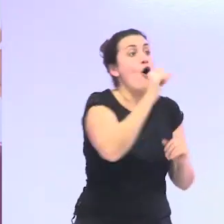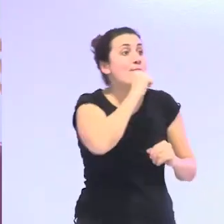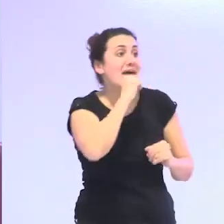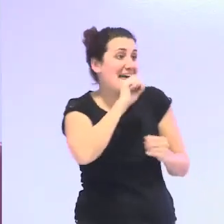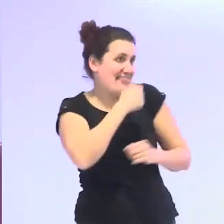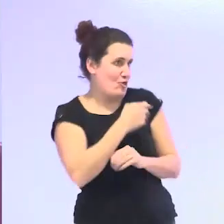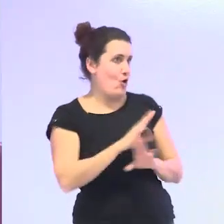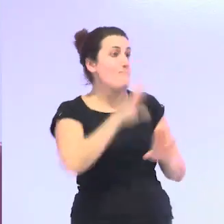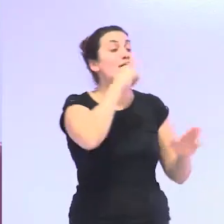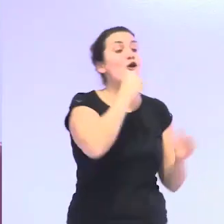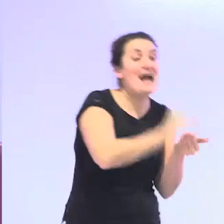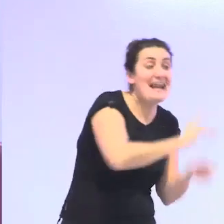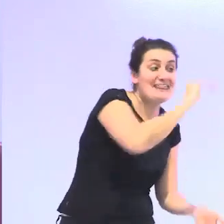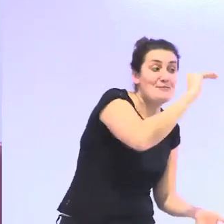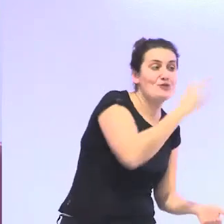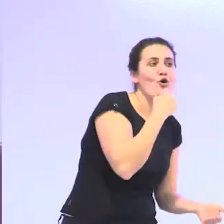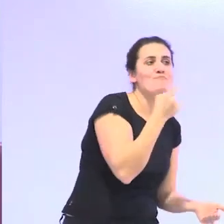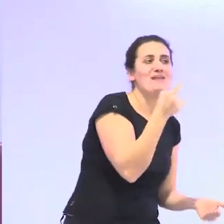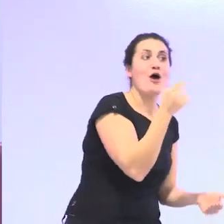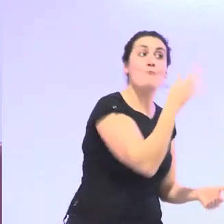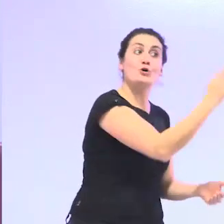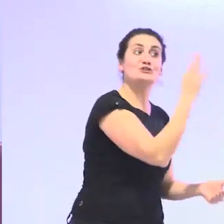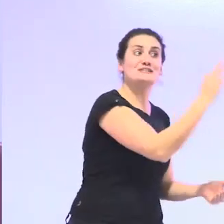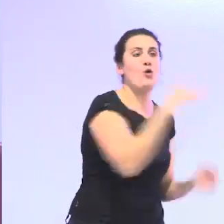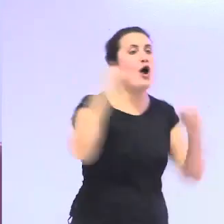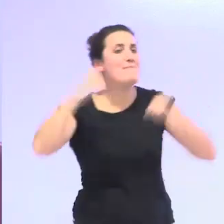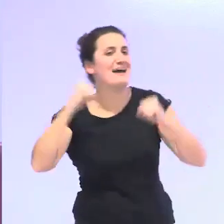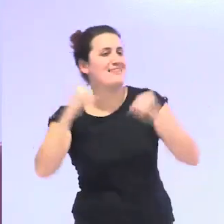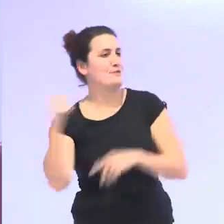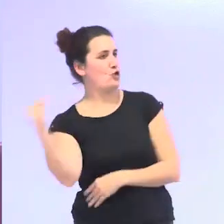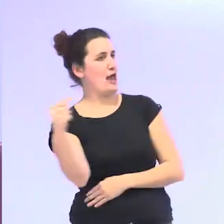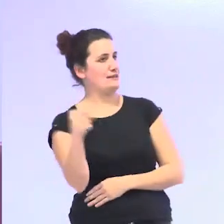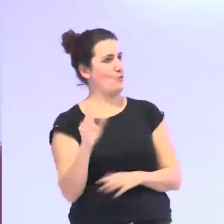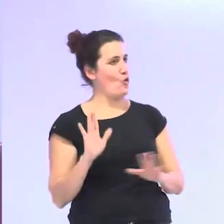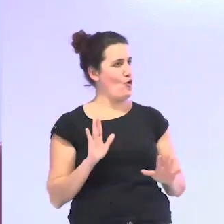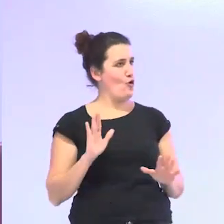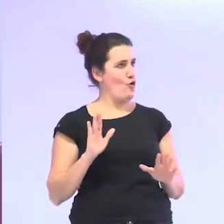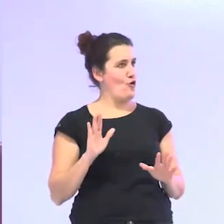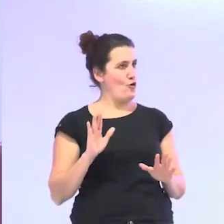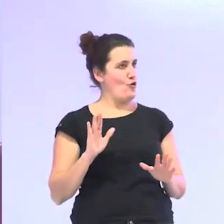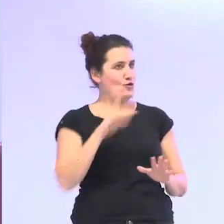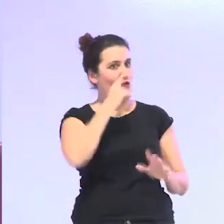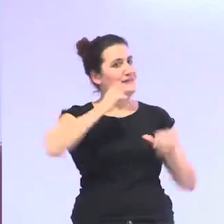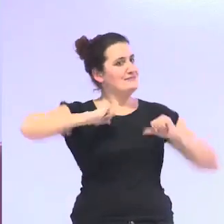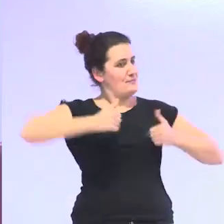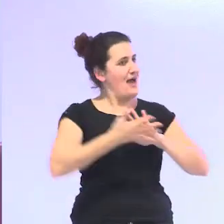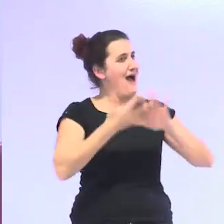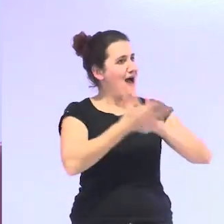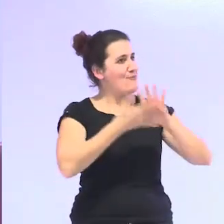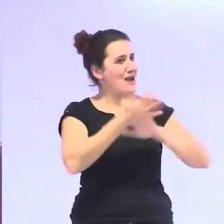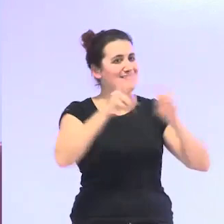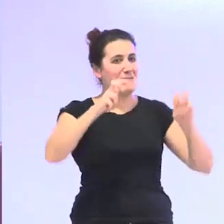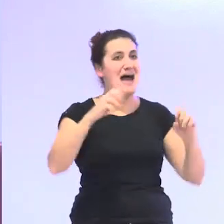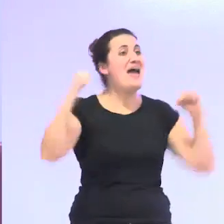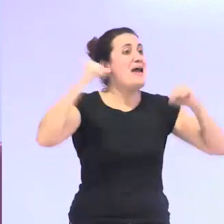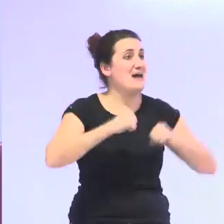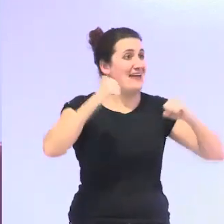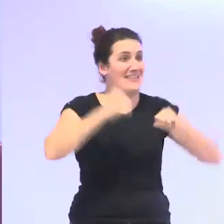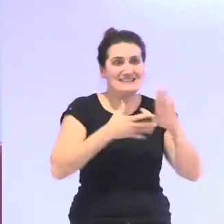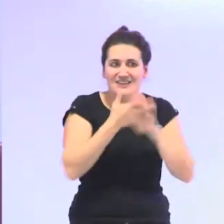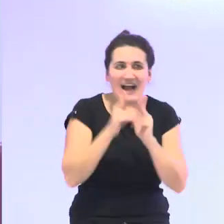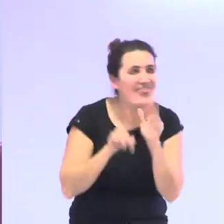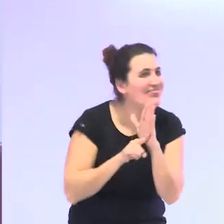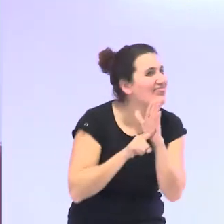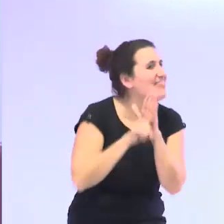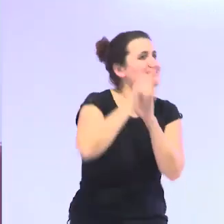crecimiento le damos un valor positivo y al envejecimiento un valor negativo bueno pues vamos a empezar a hablar de que envejecer es desarrollarse de que